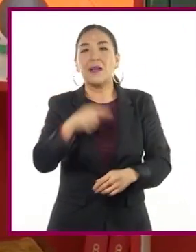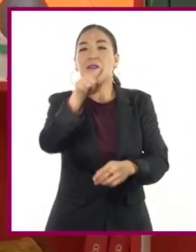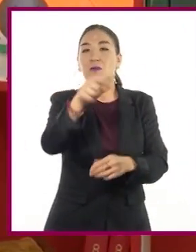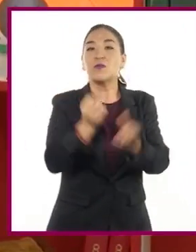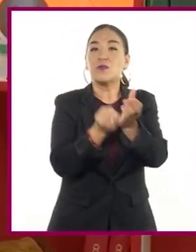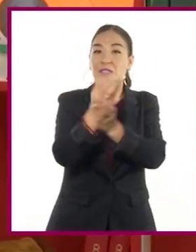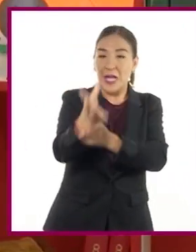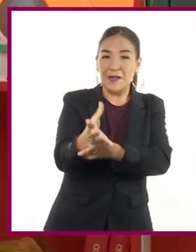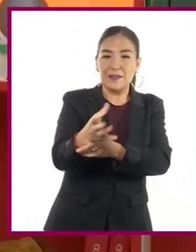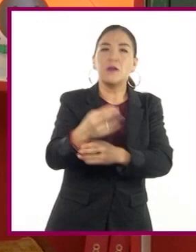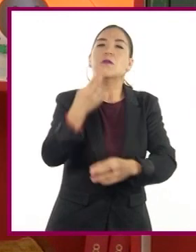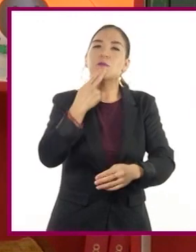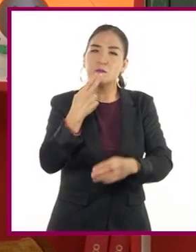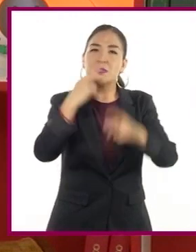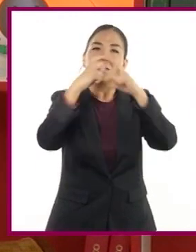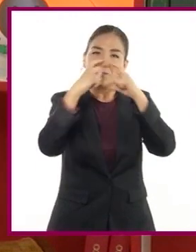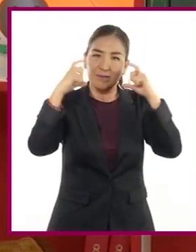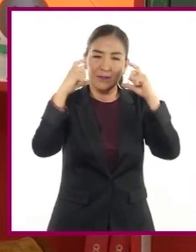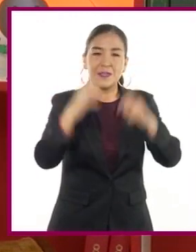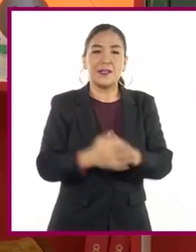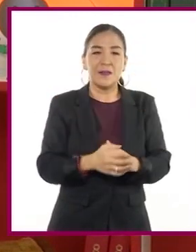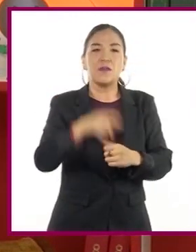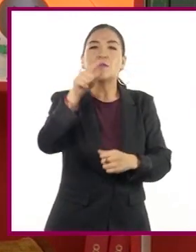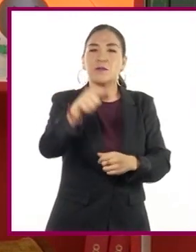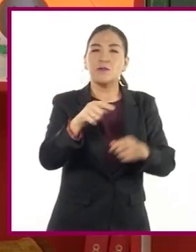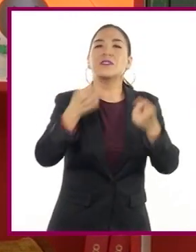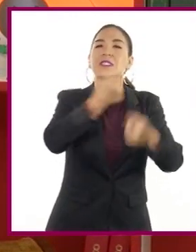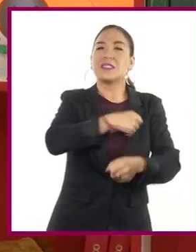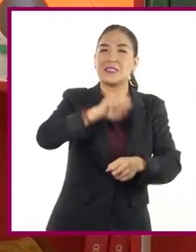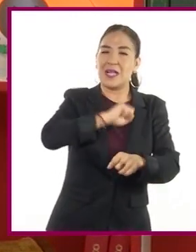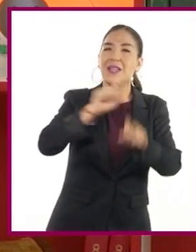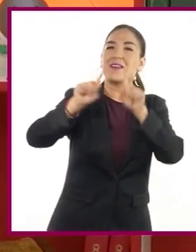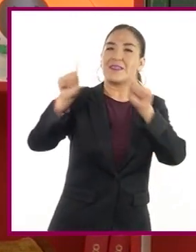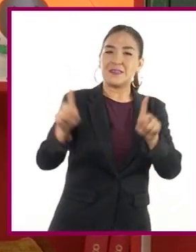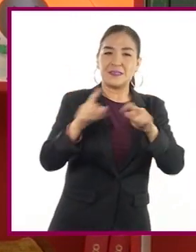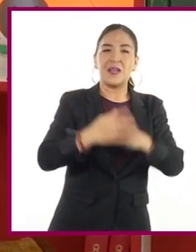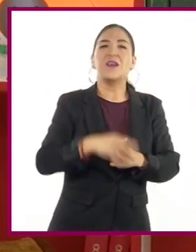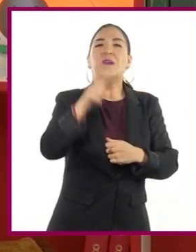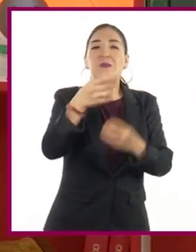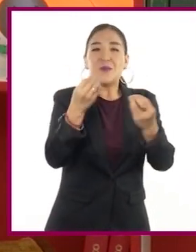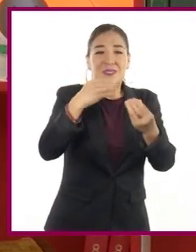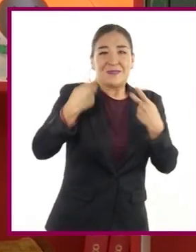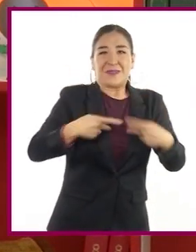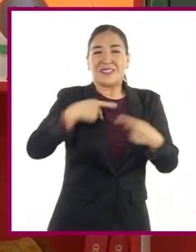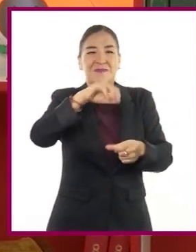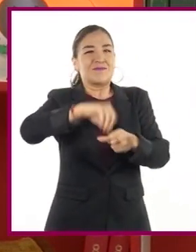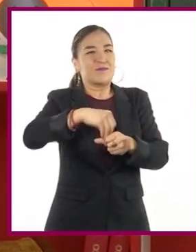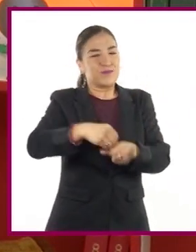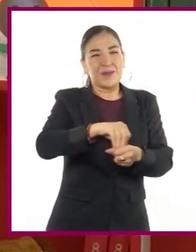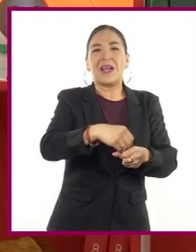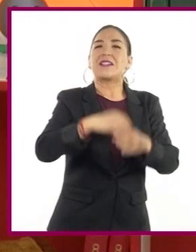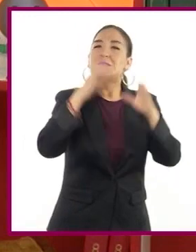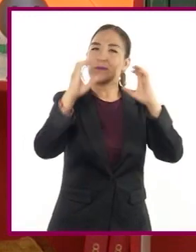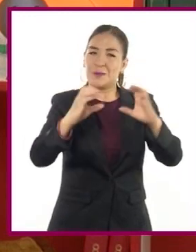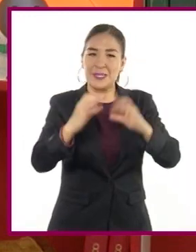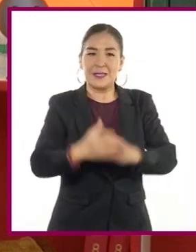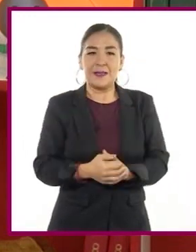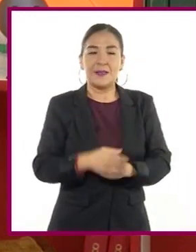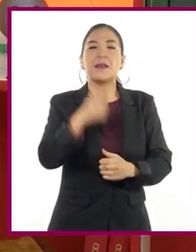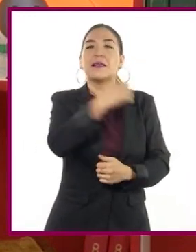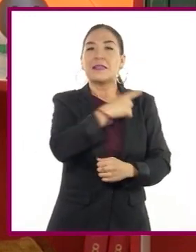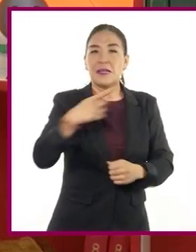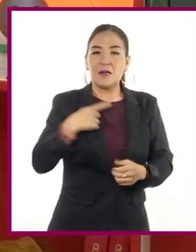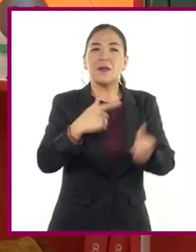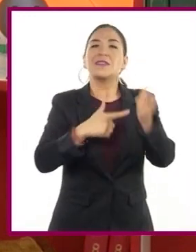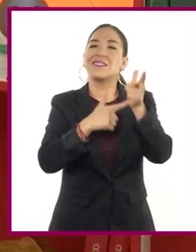salir, usen cubrebocas. Guarden su sana distancia. Eviten lugares concurridos y poco ventilados. Mantengan